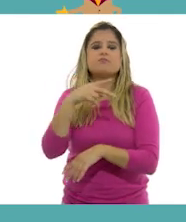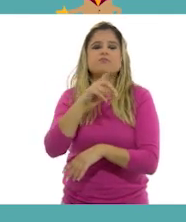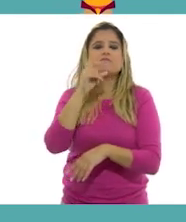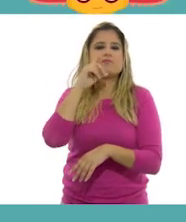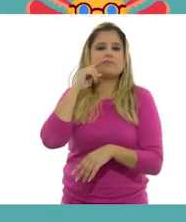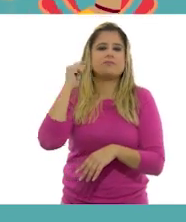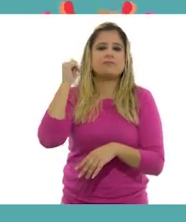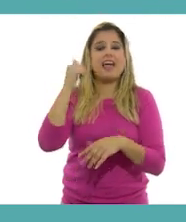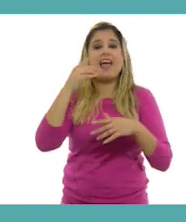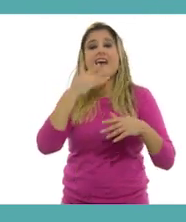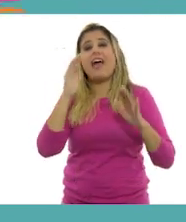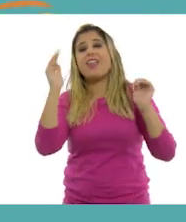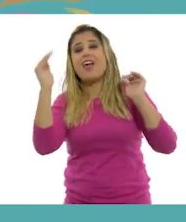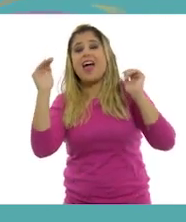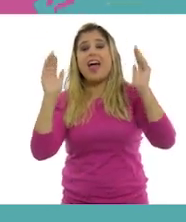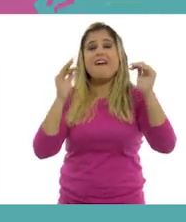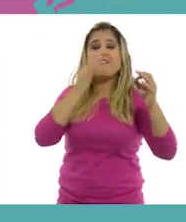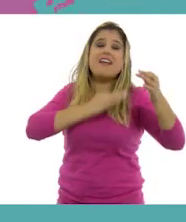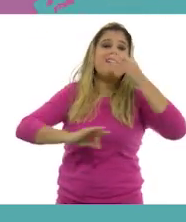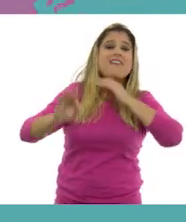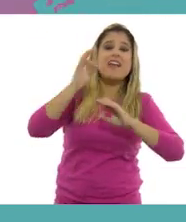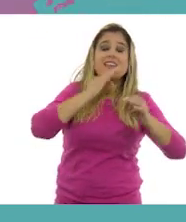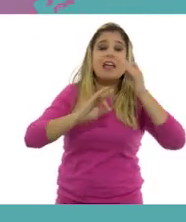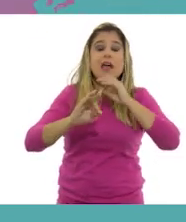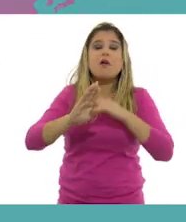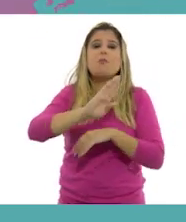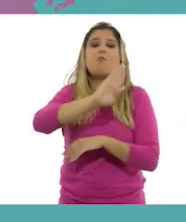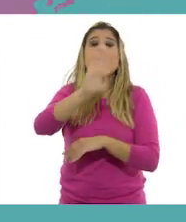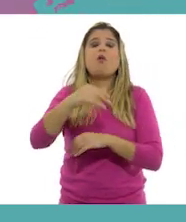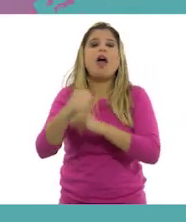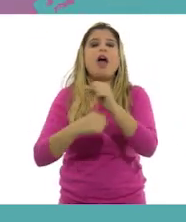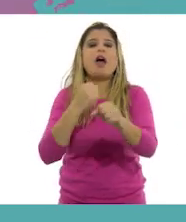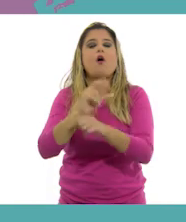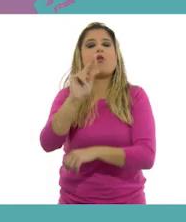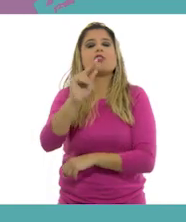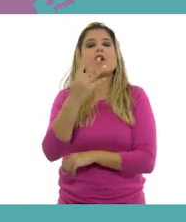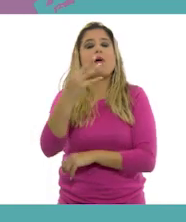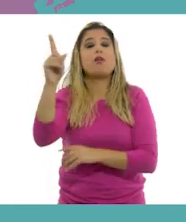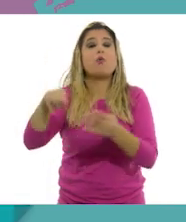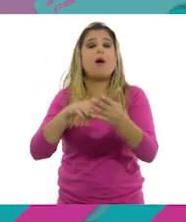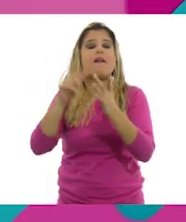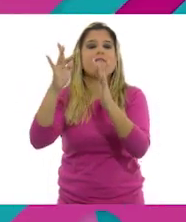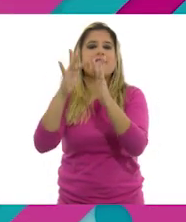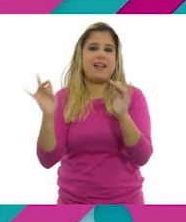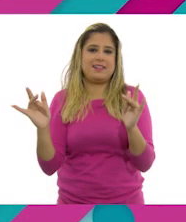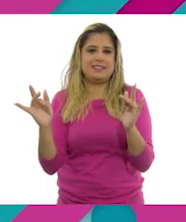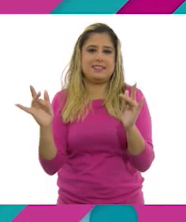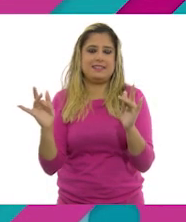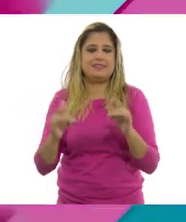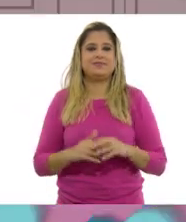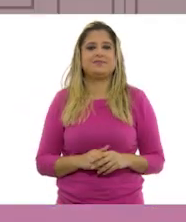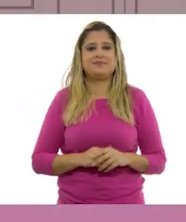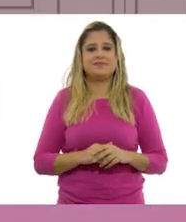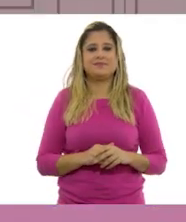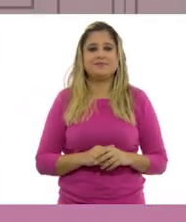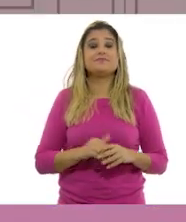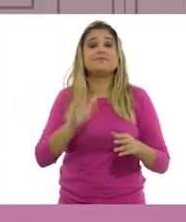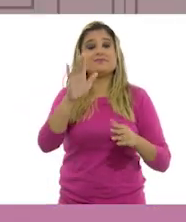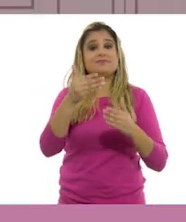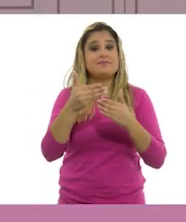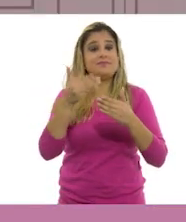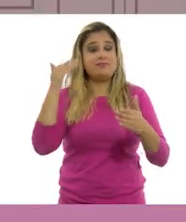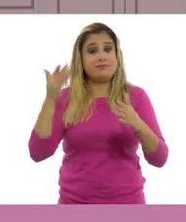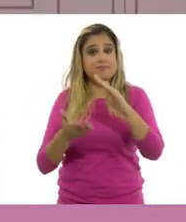festejos en su honor. Este personaje murió a los 84 años en Francia. Antes de irme,